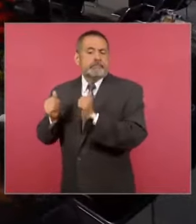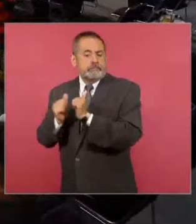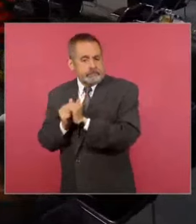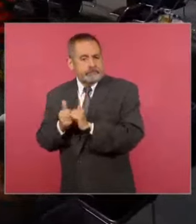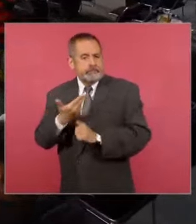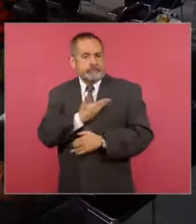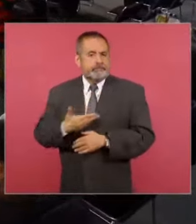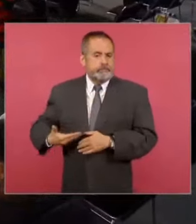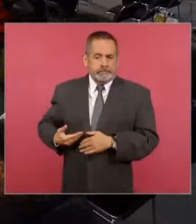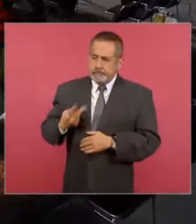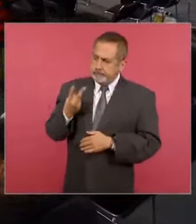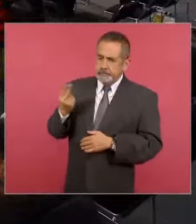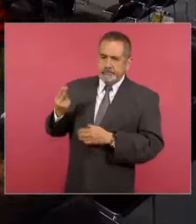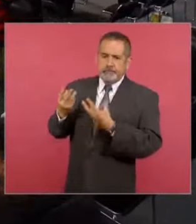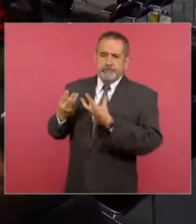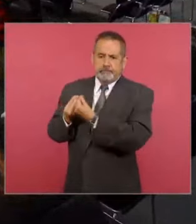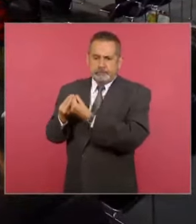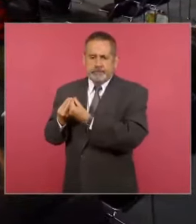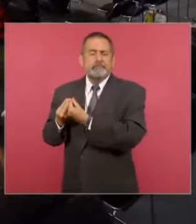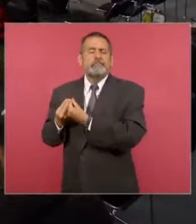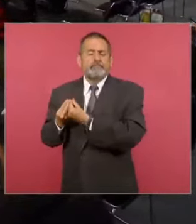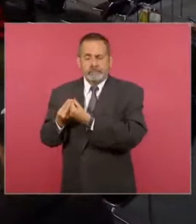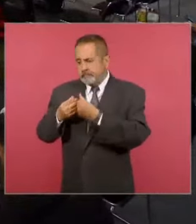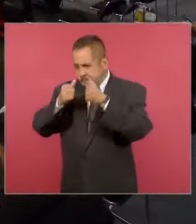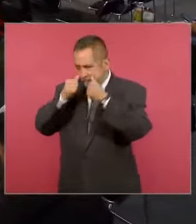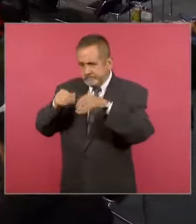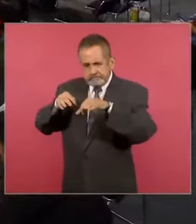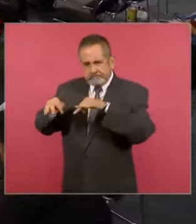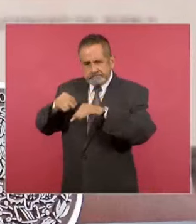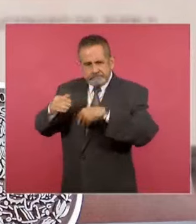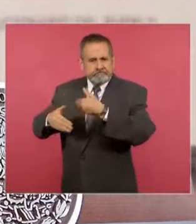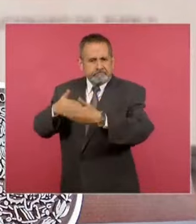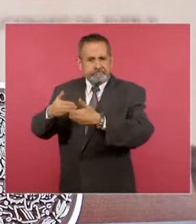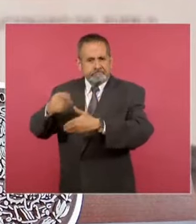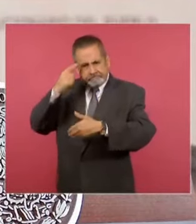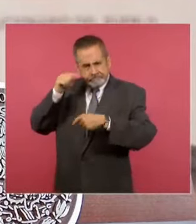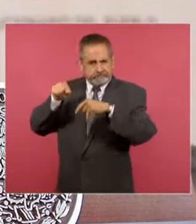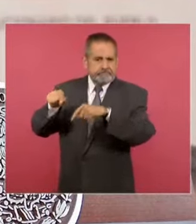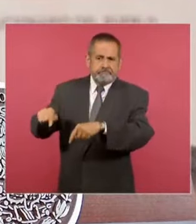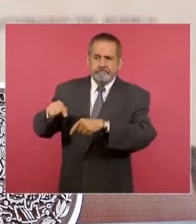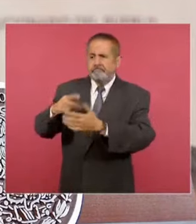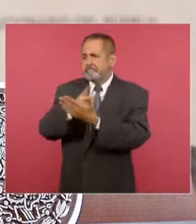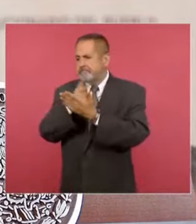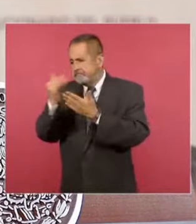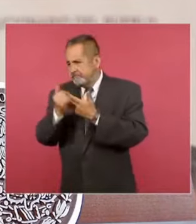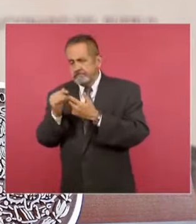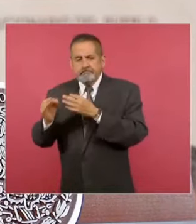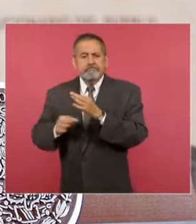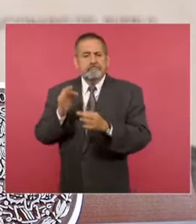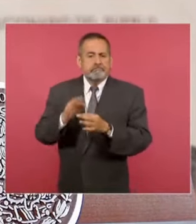poniendo toda nuestra energía, nuestra atención en esa consolidación de los proyectos. También está